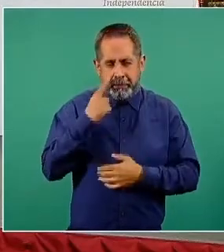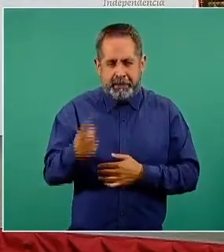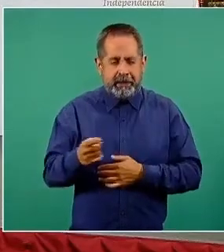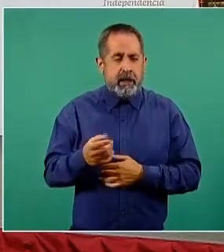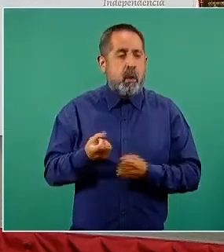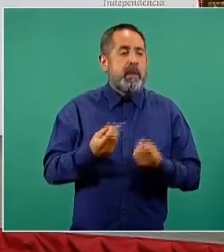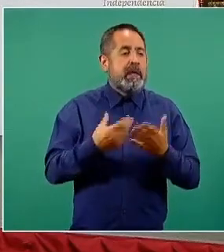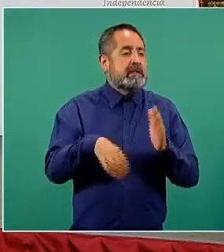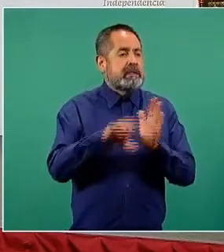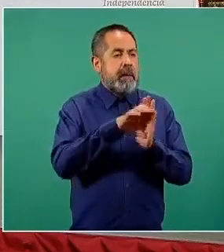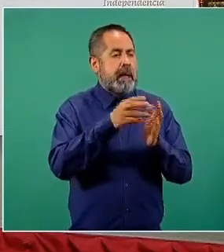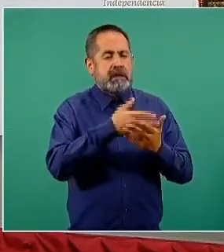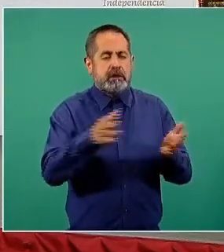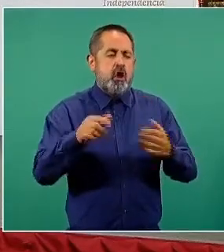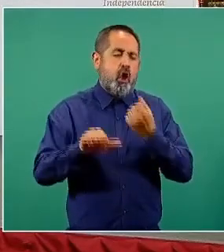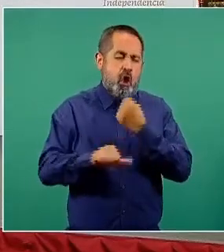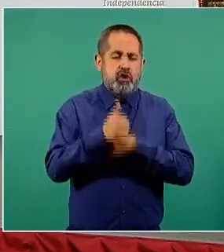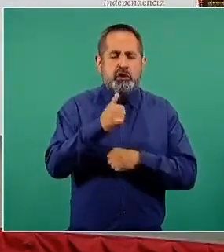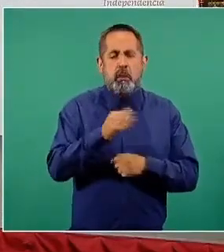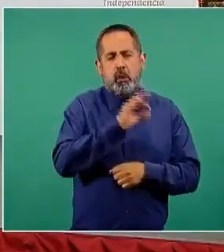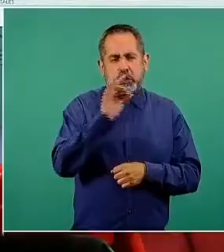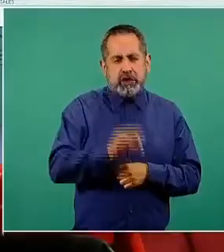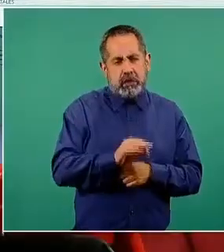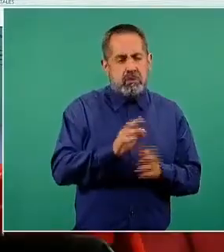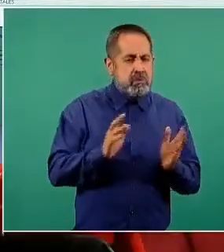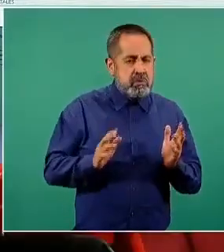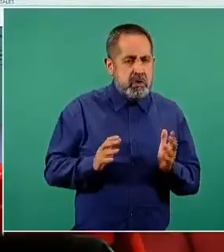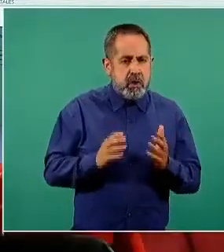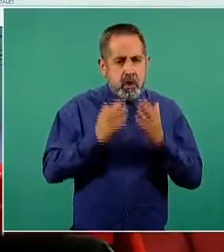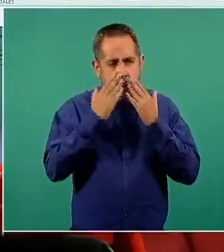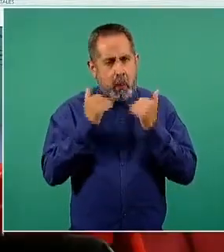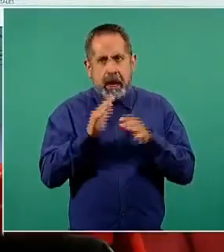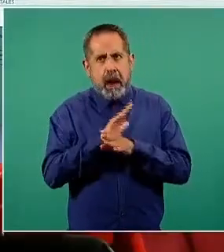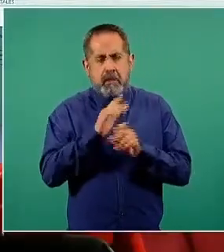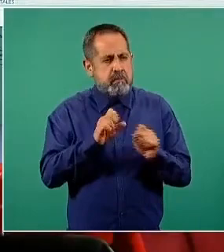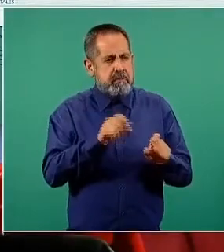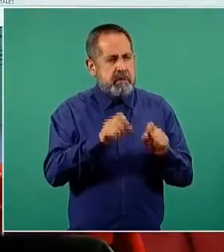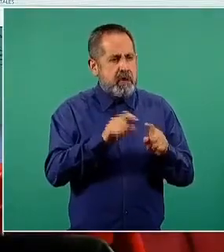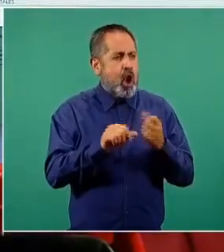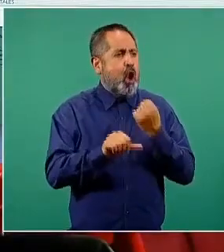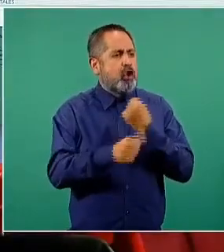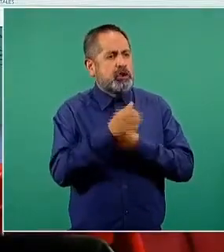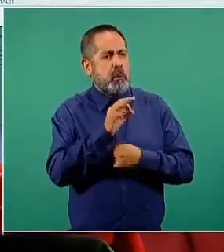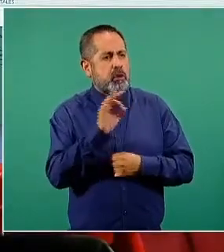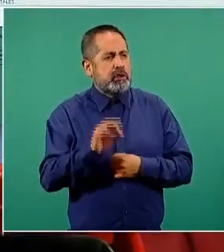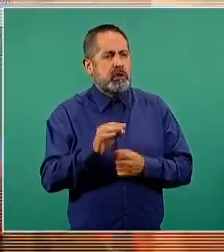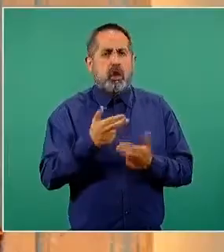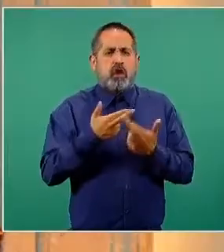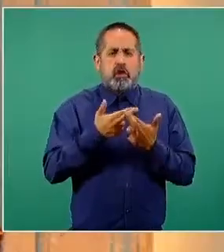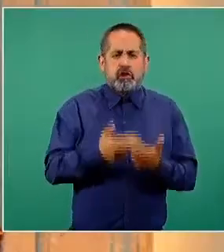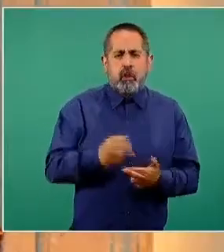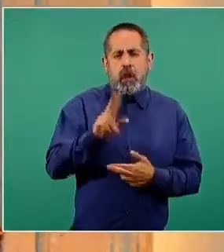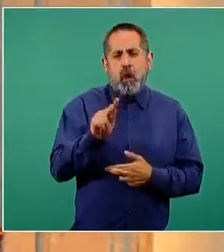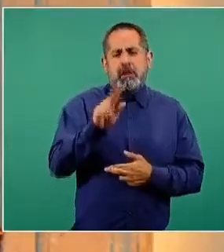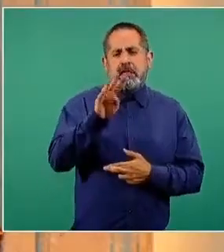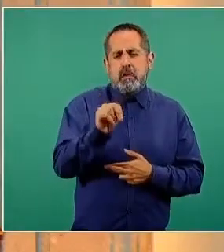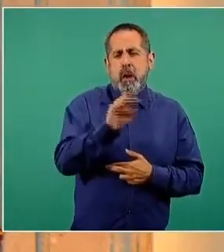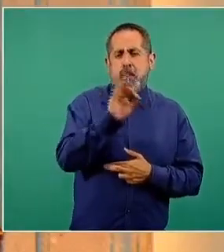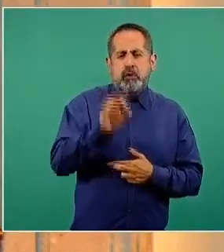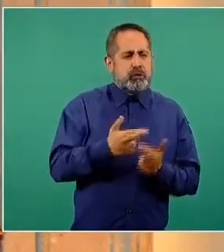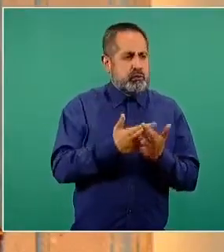las camas generales, 11 por ciento de ocupación, no tenemos cambios en las últimas 24 horas, obviamente este 11 por ciento se